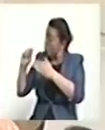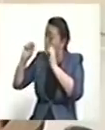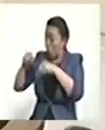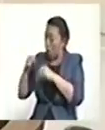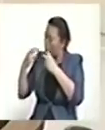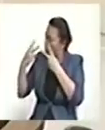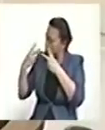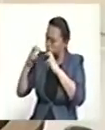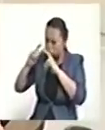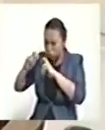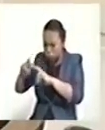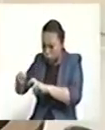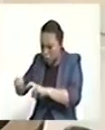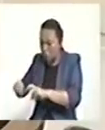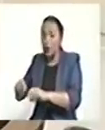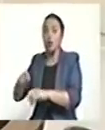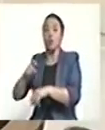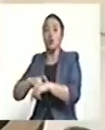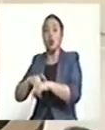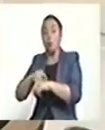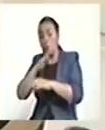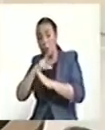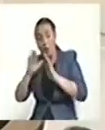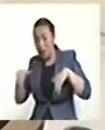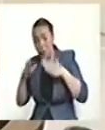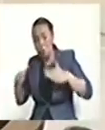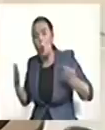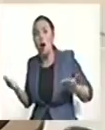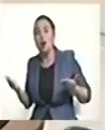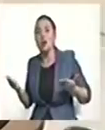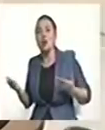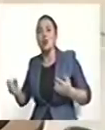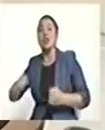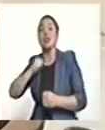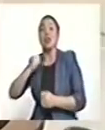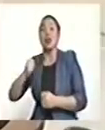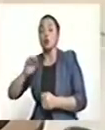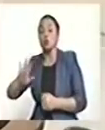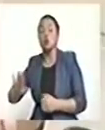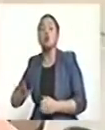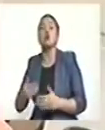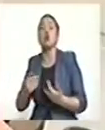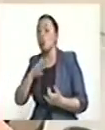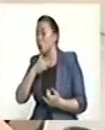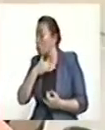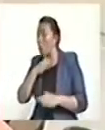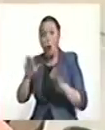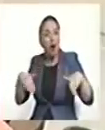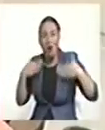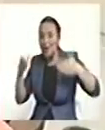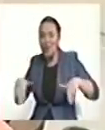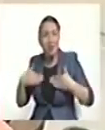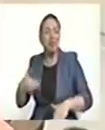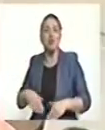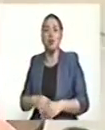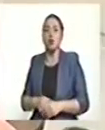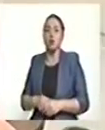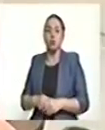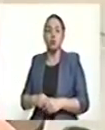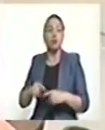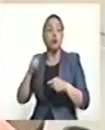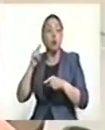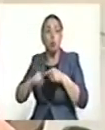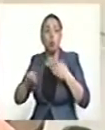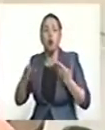No hay límites temporales, doctor Serpa. En el derecho penal no hay límites temporales. No se